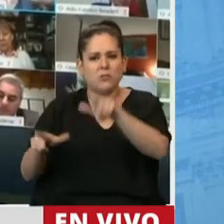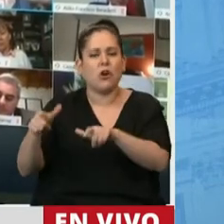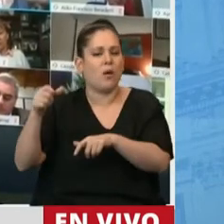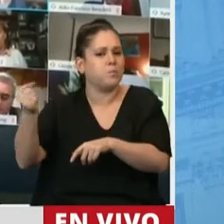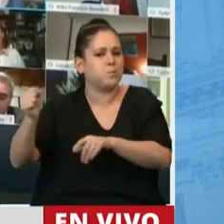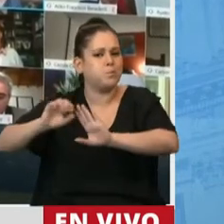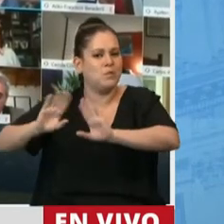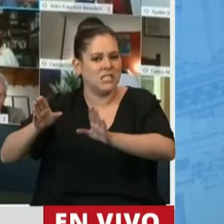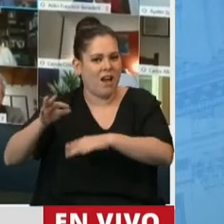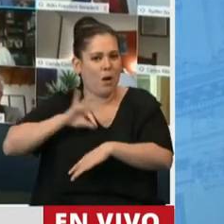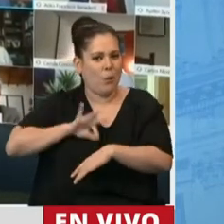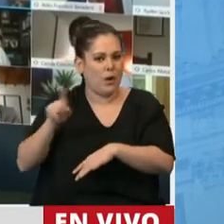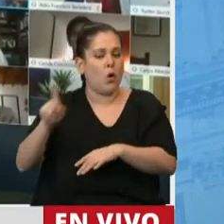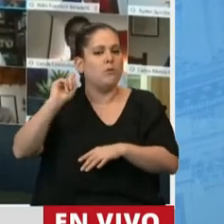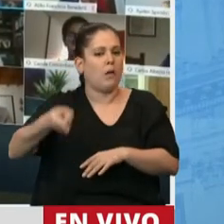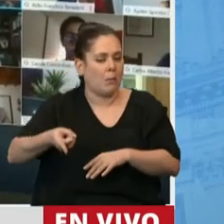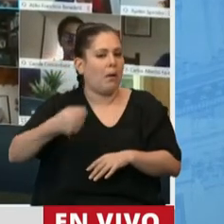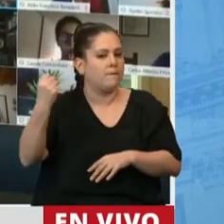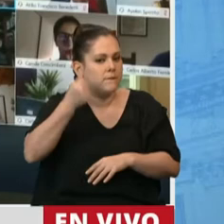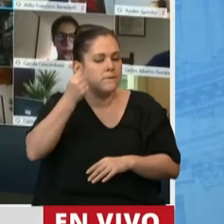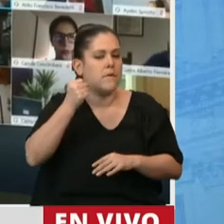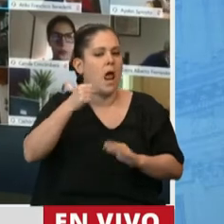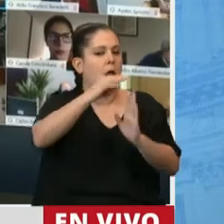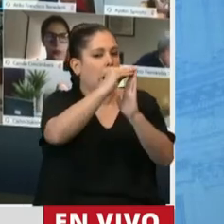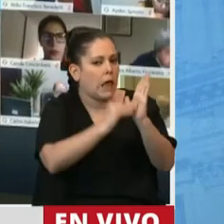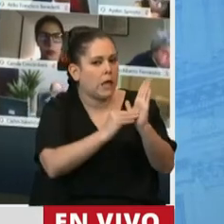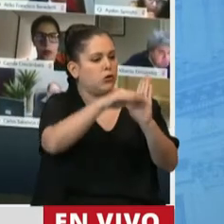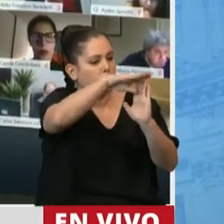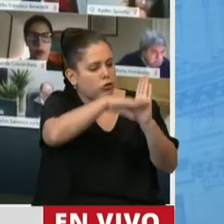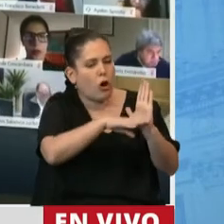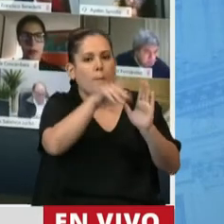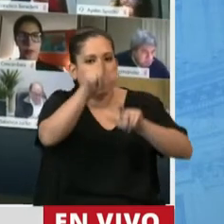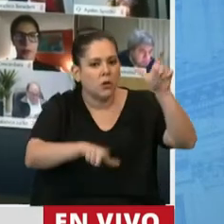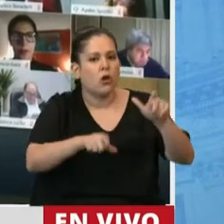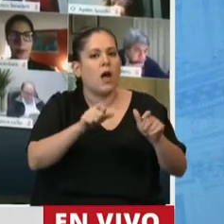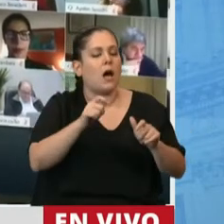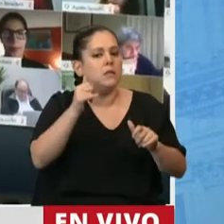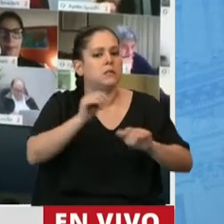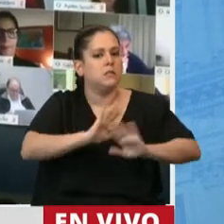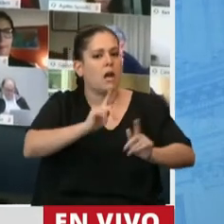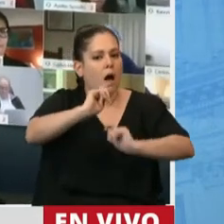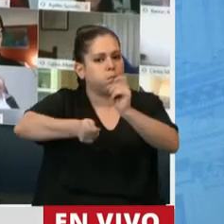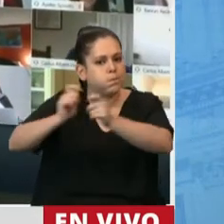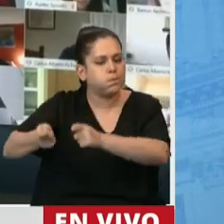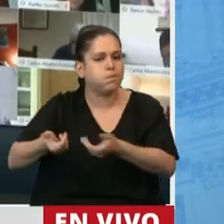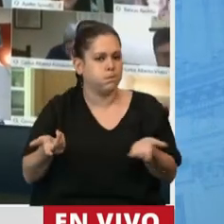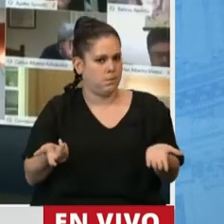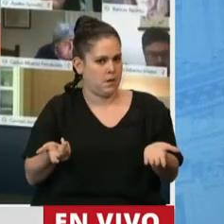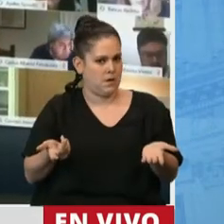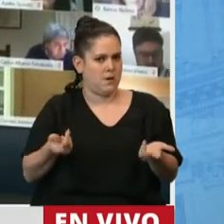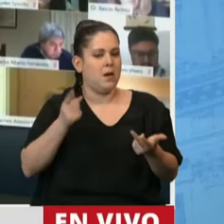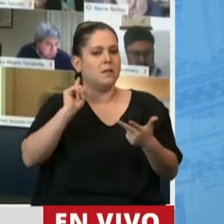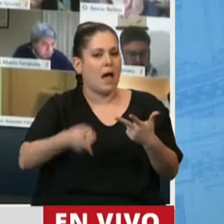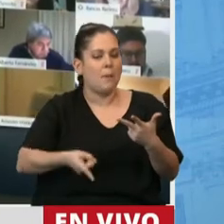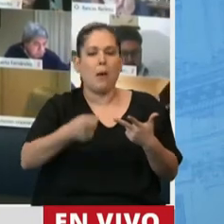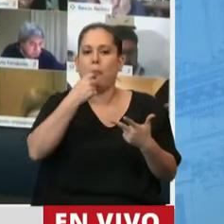la creación de un registro nacional de donantes de plasma, la creación de las licencias que se extienden a dos días para